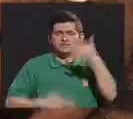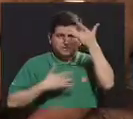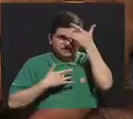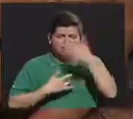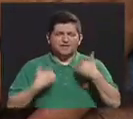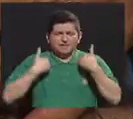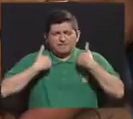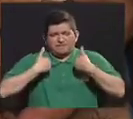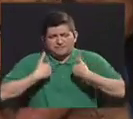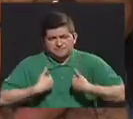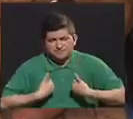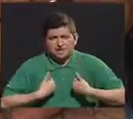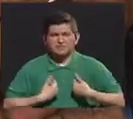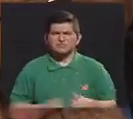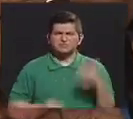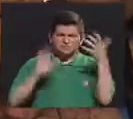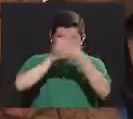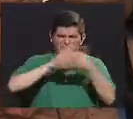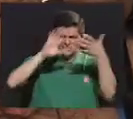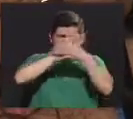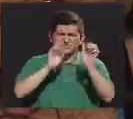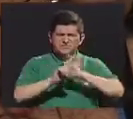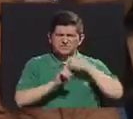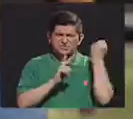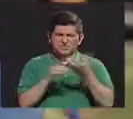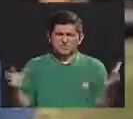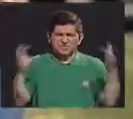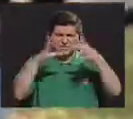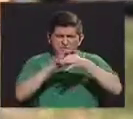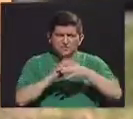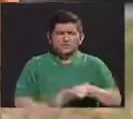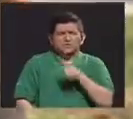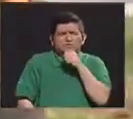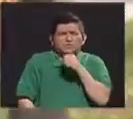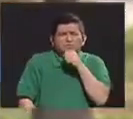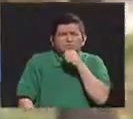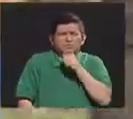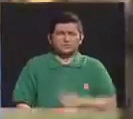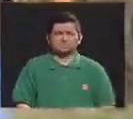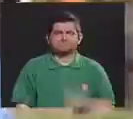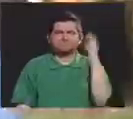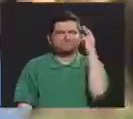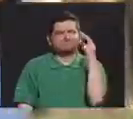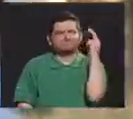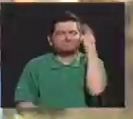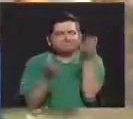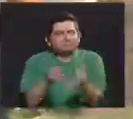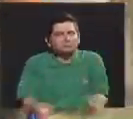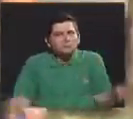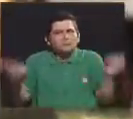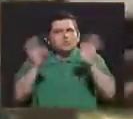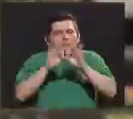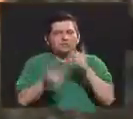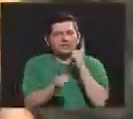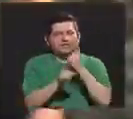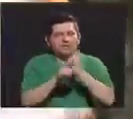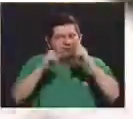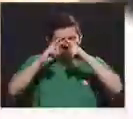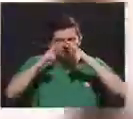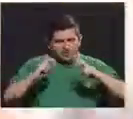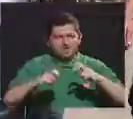como el cansancio, se confunden con condiciones vinculadas a la vejez. Por ello es importante el adecuado chequeo de la